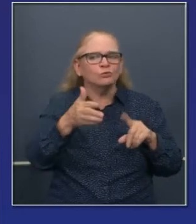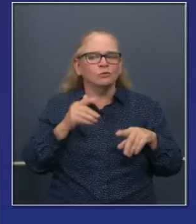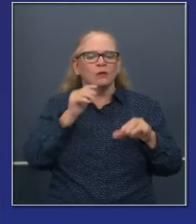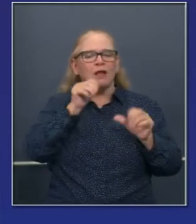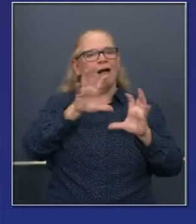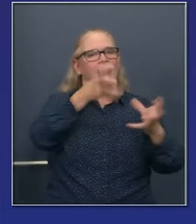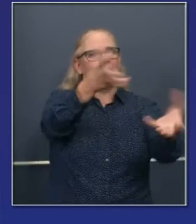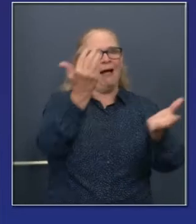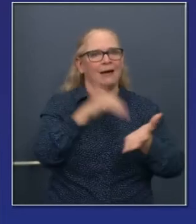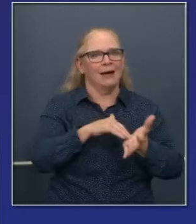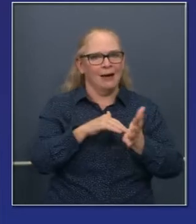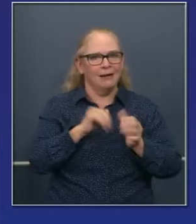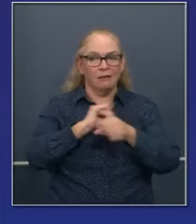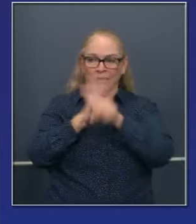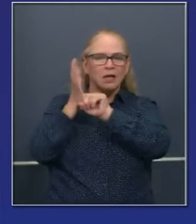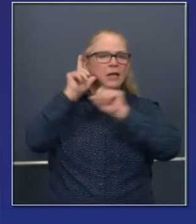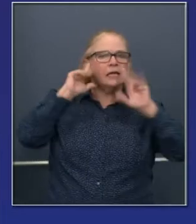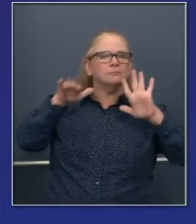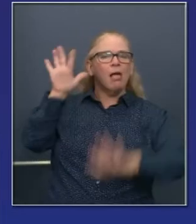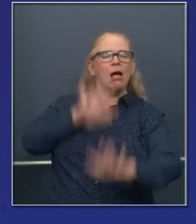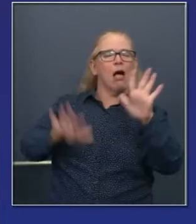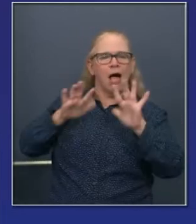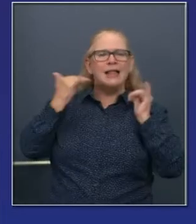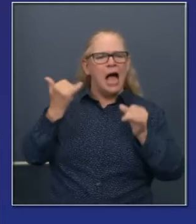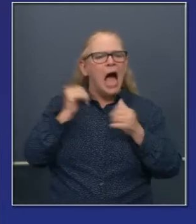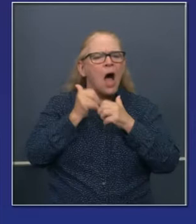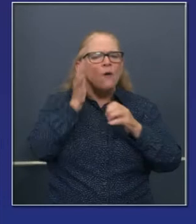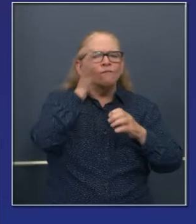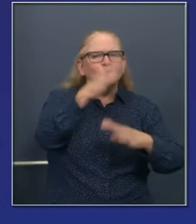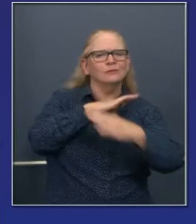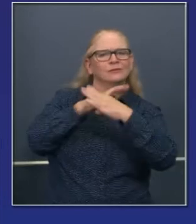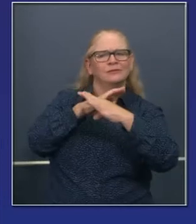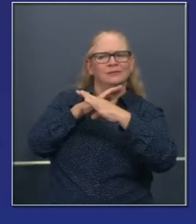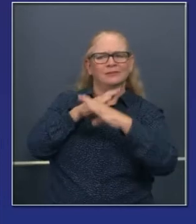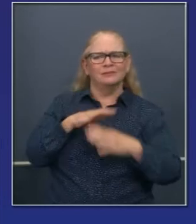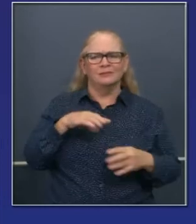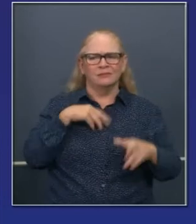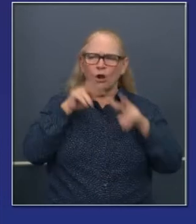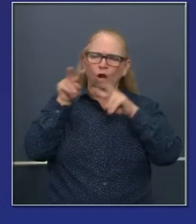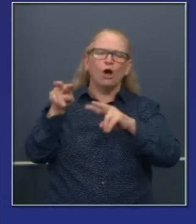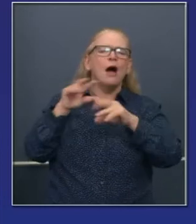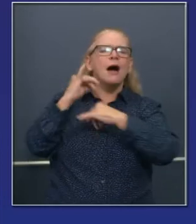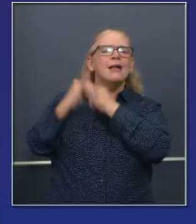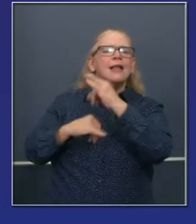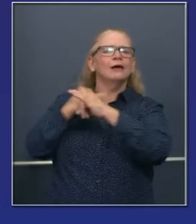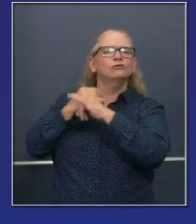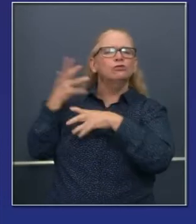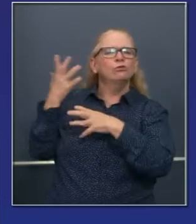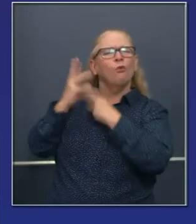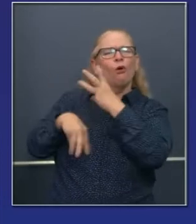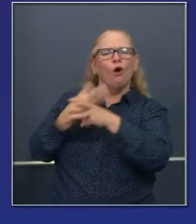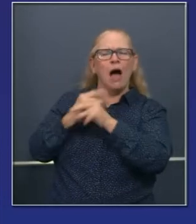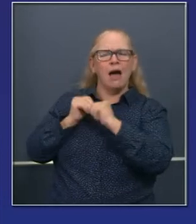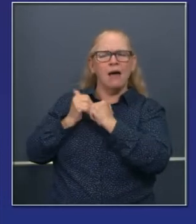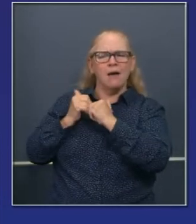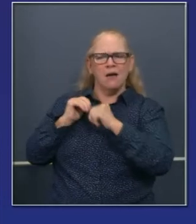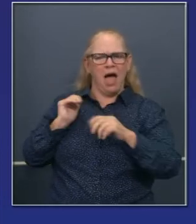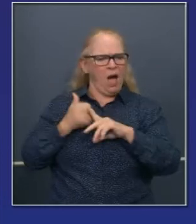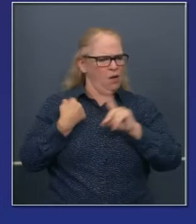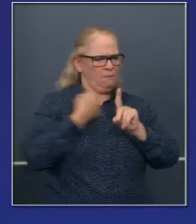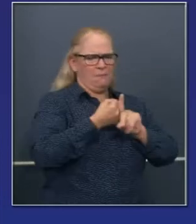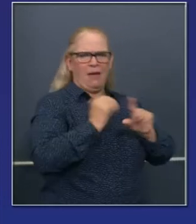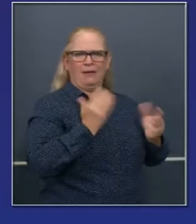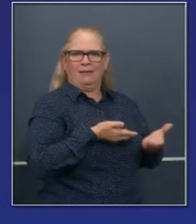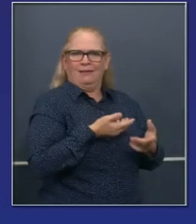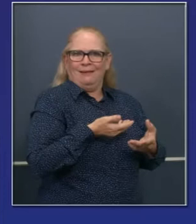Estaremos hablando de la globalización, de las telecomunicaciones, la computación y, digamos, todo lo que